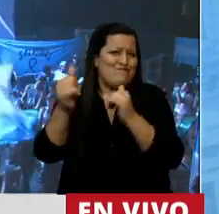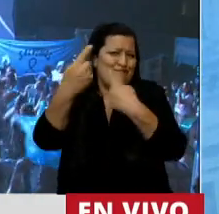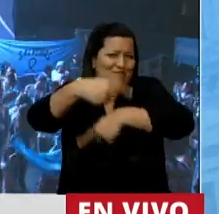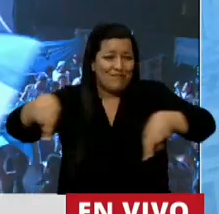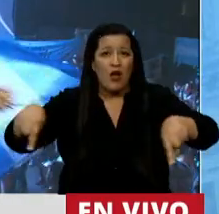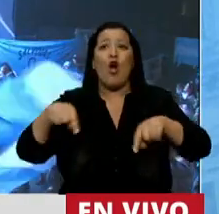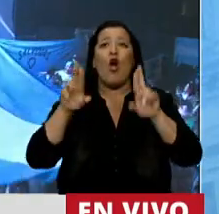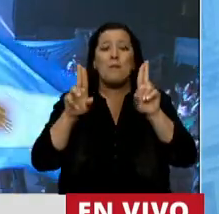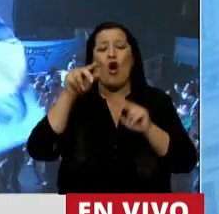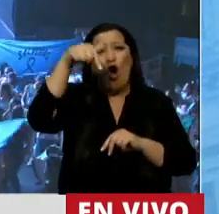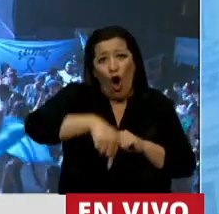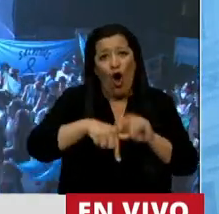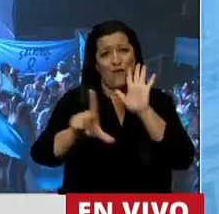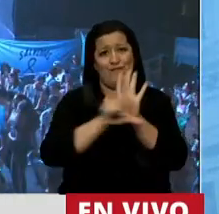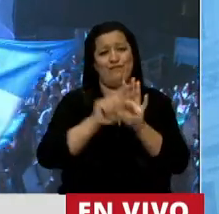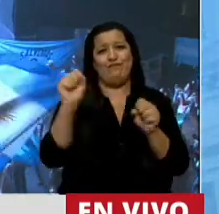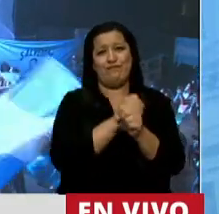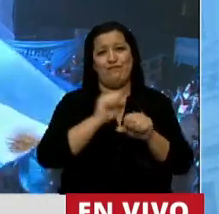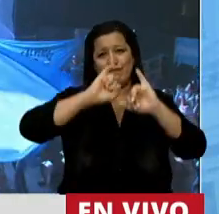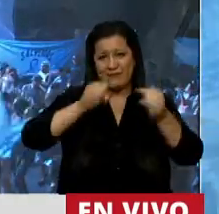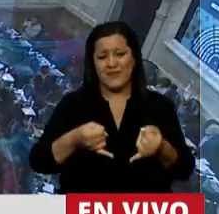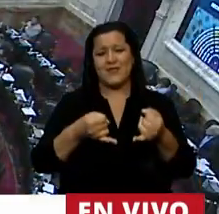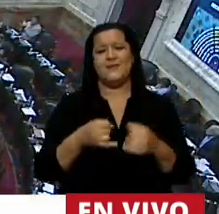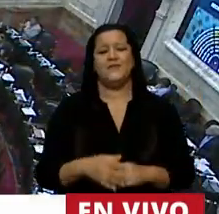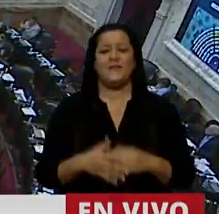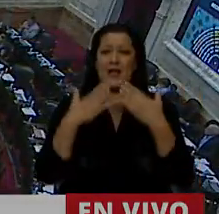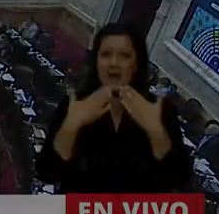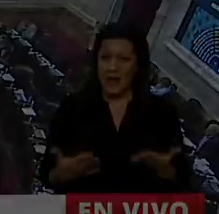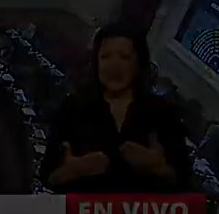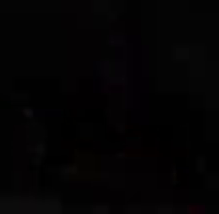hoy sea ley. Muchas gracias, señor presidente. Gracias, diputada Madsen.